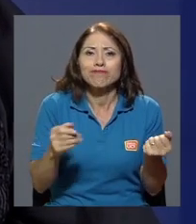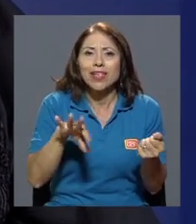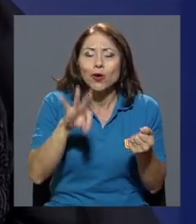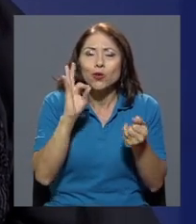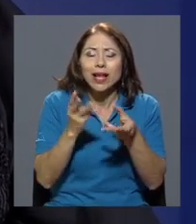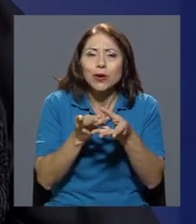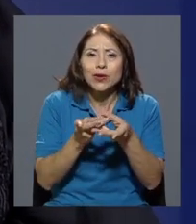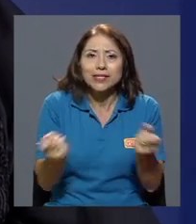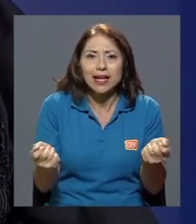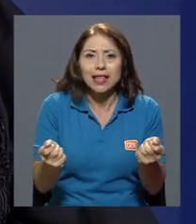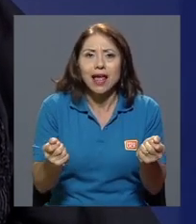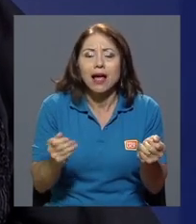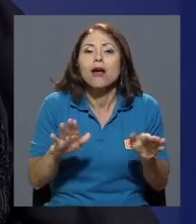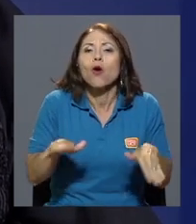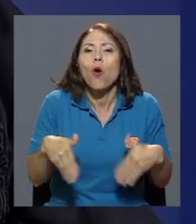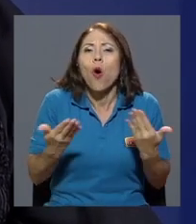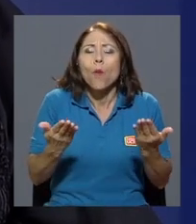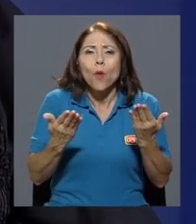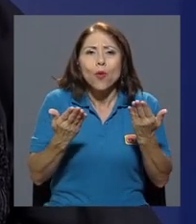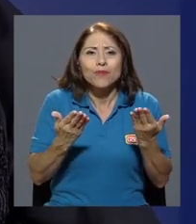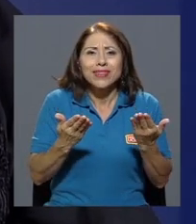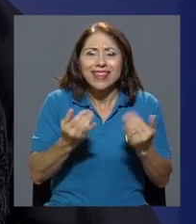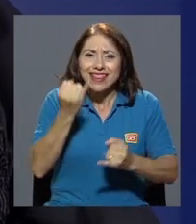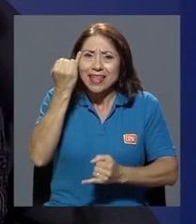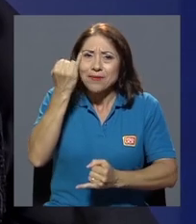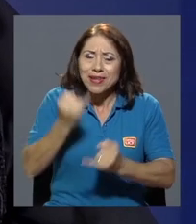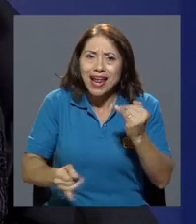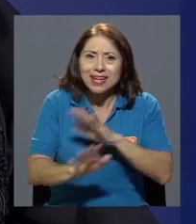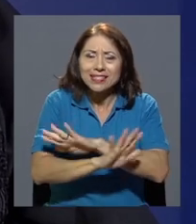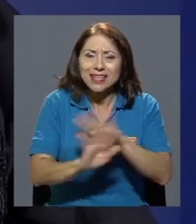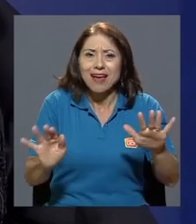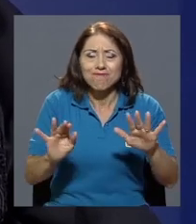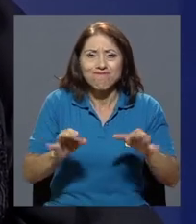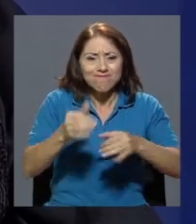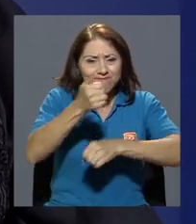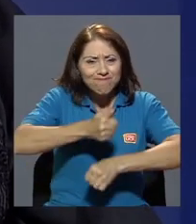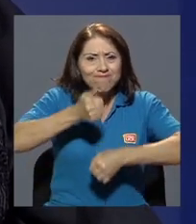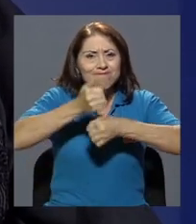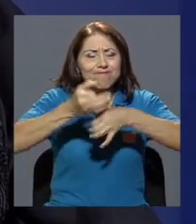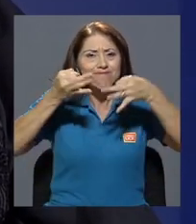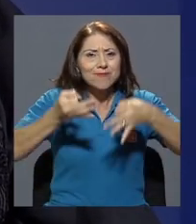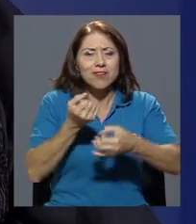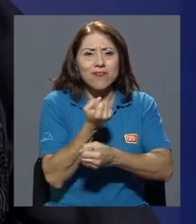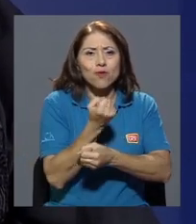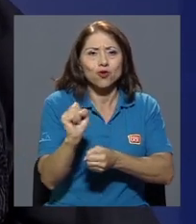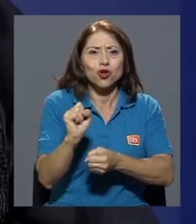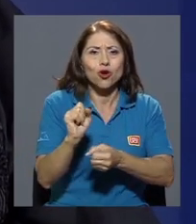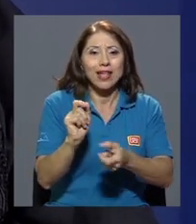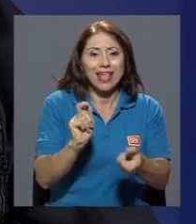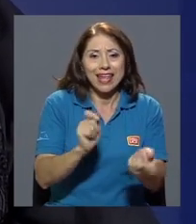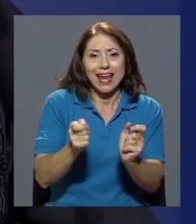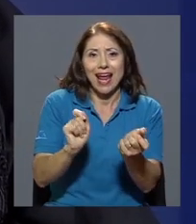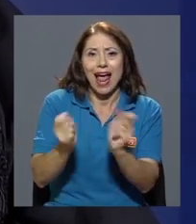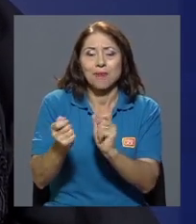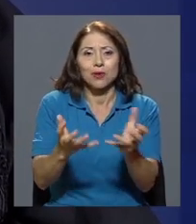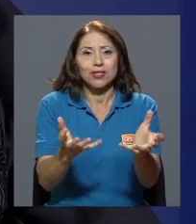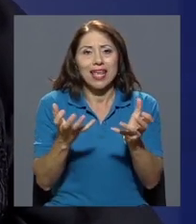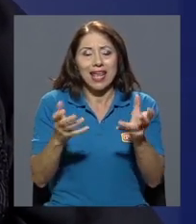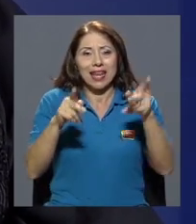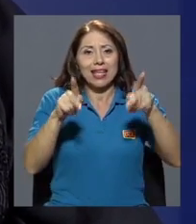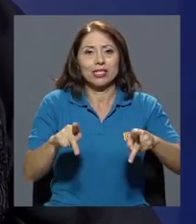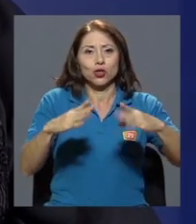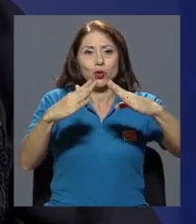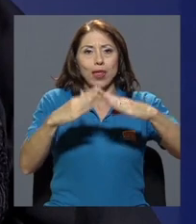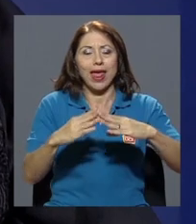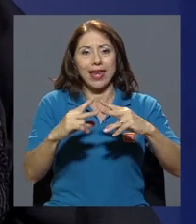cómo realmente terminar de gestar esta revolución y estos cambios que la ciudadanía quiere.